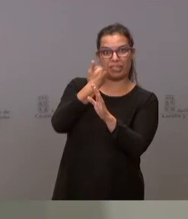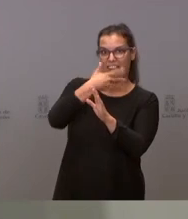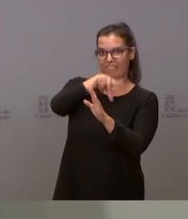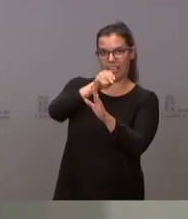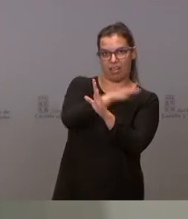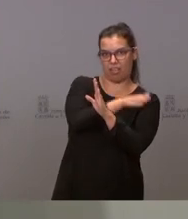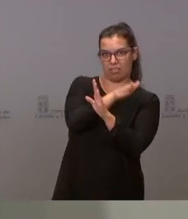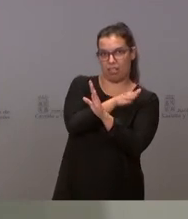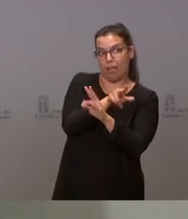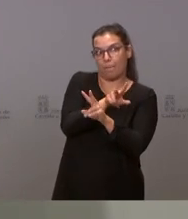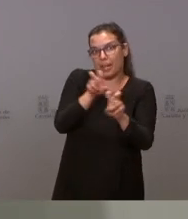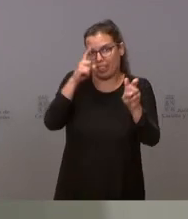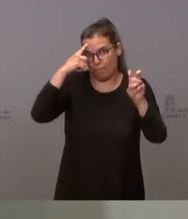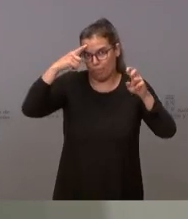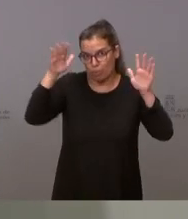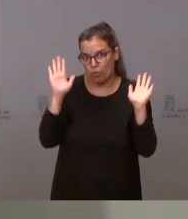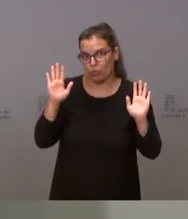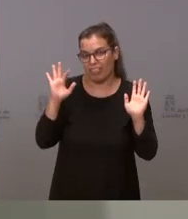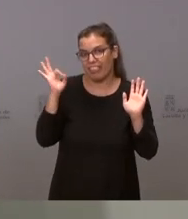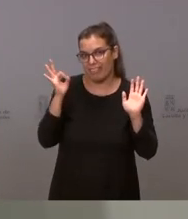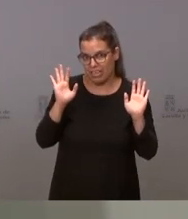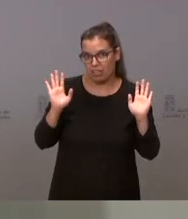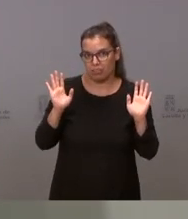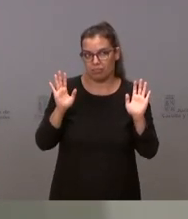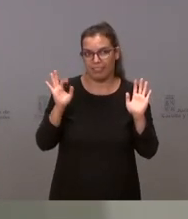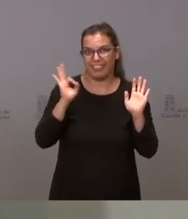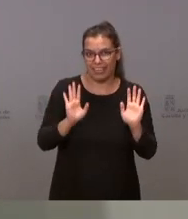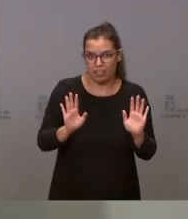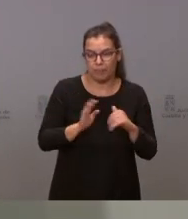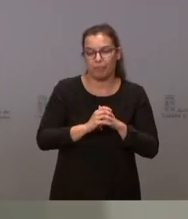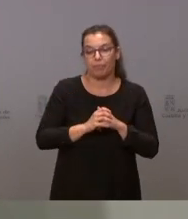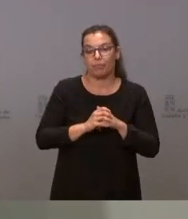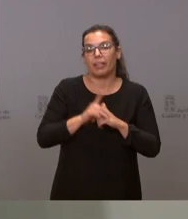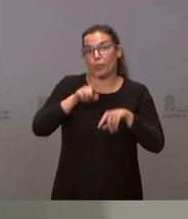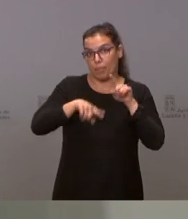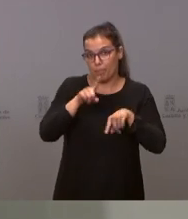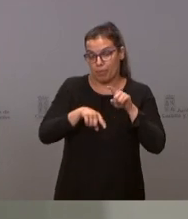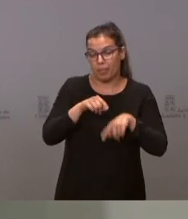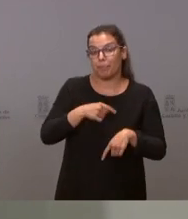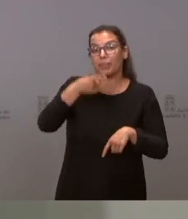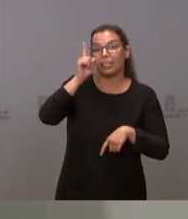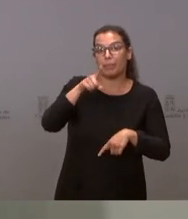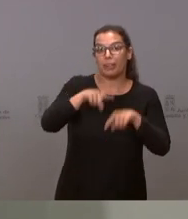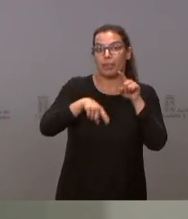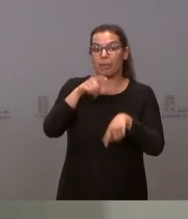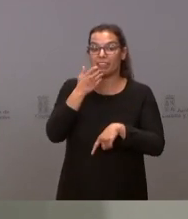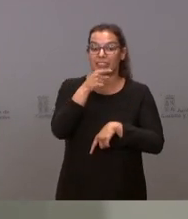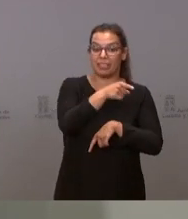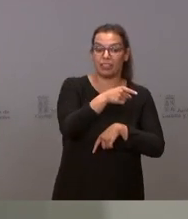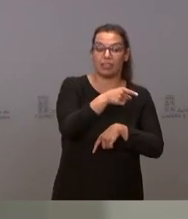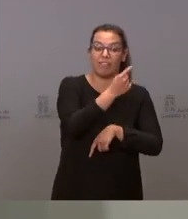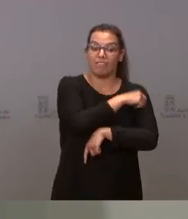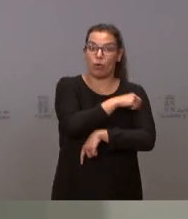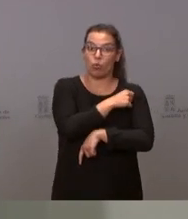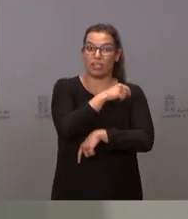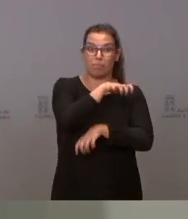tendríamos que haber acabado la vacunación del coronavirus y luego se va a depender de si va a haber dosis de refuerzo o no y a quién.